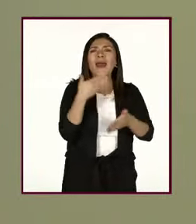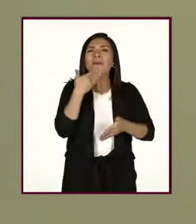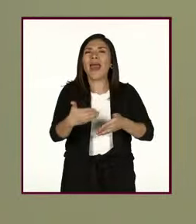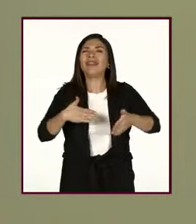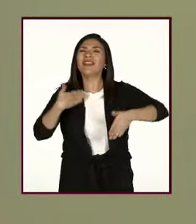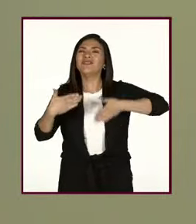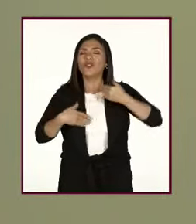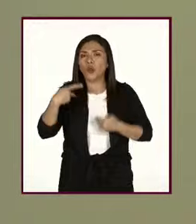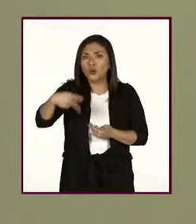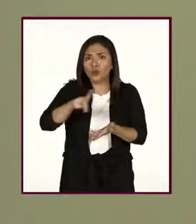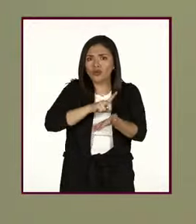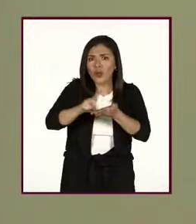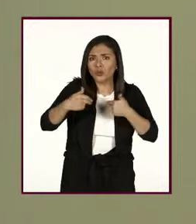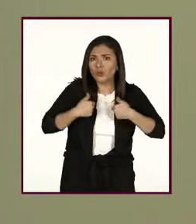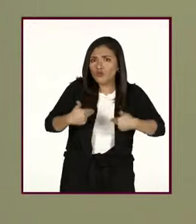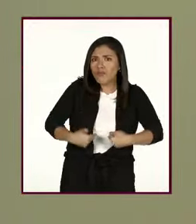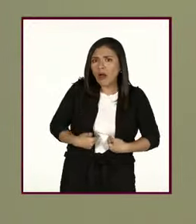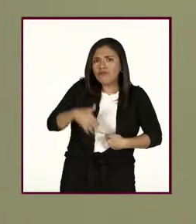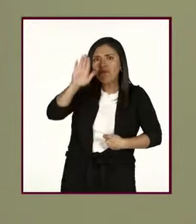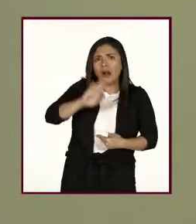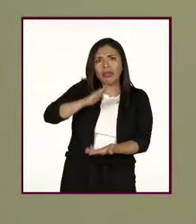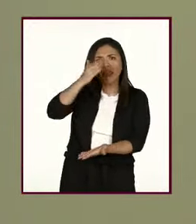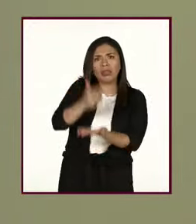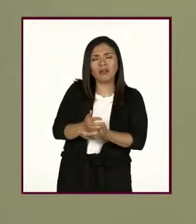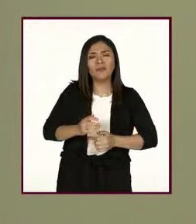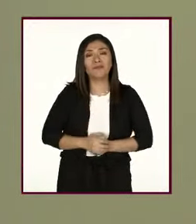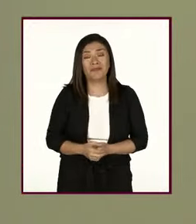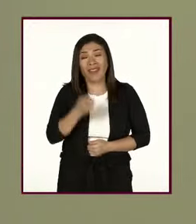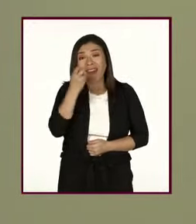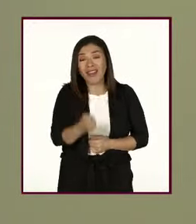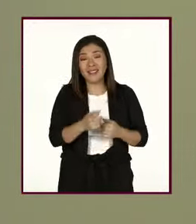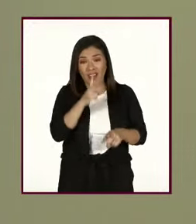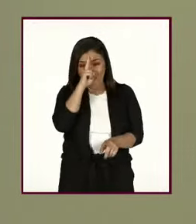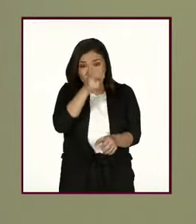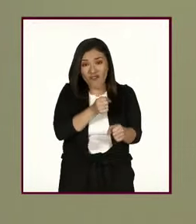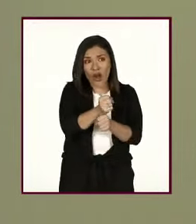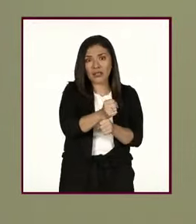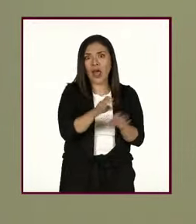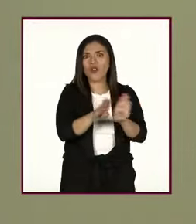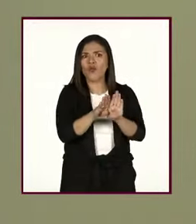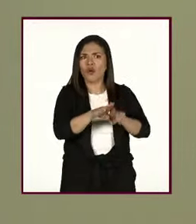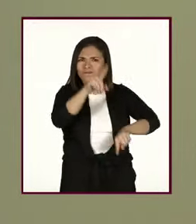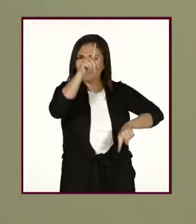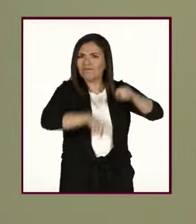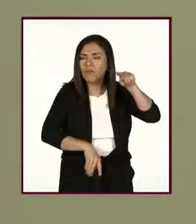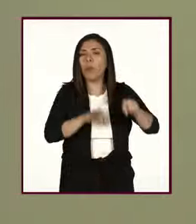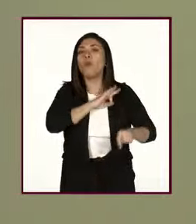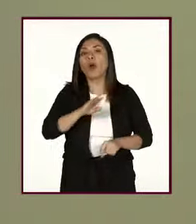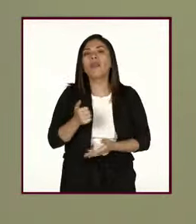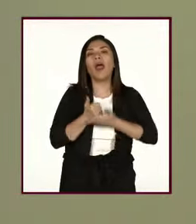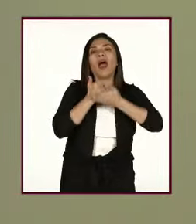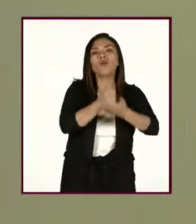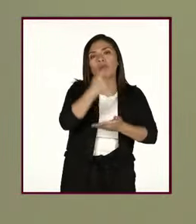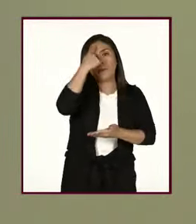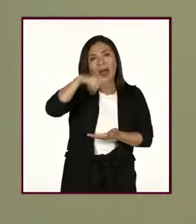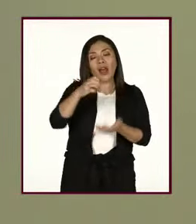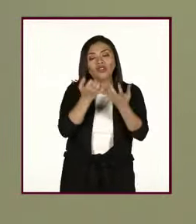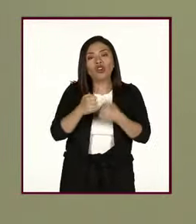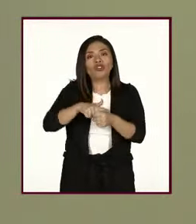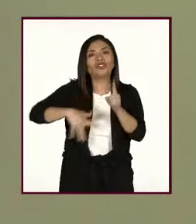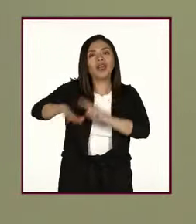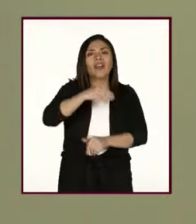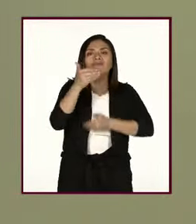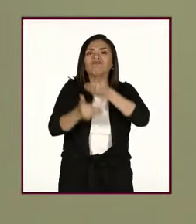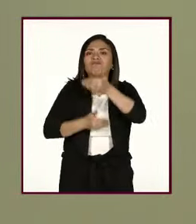y disfrute de sus derechos humanos. Prevenir este tipo de violencia nos permite, como sociedad, avanzar hacia un ejercicio